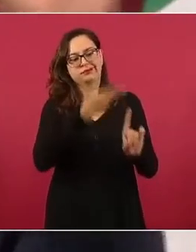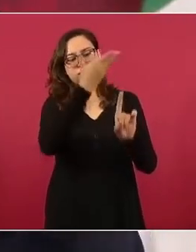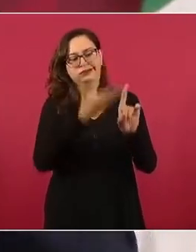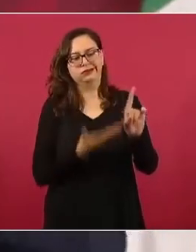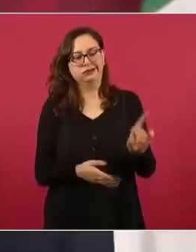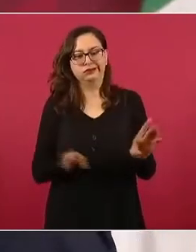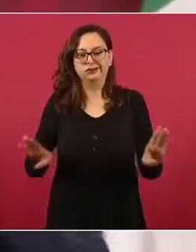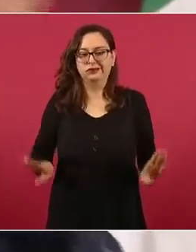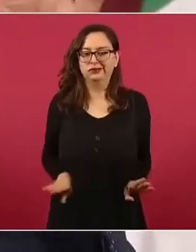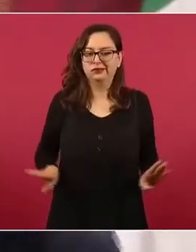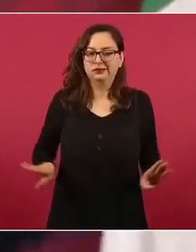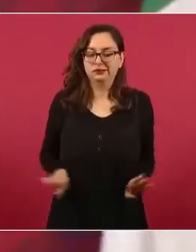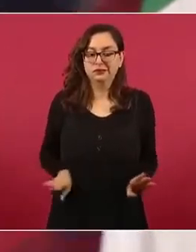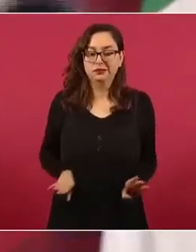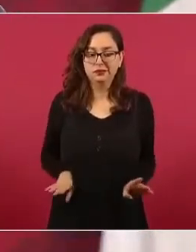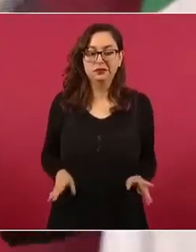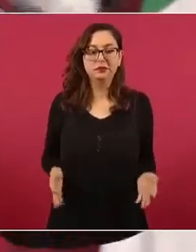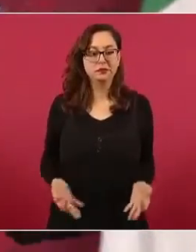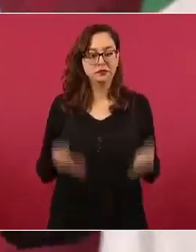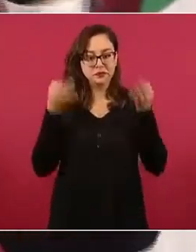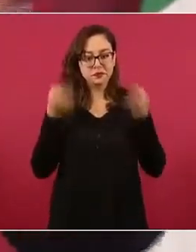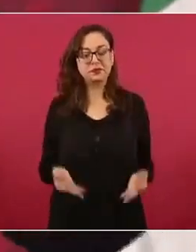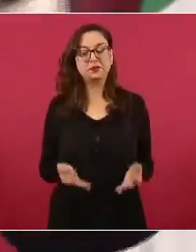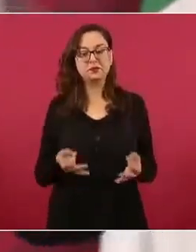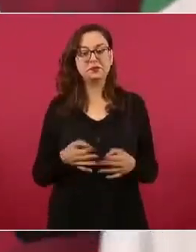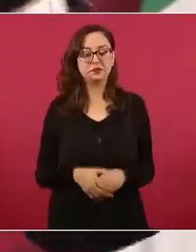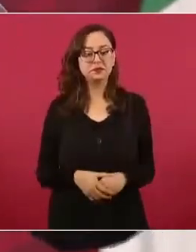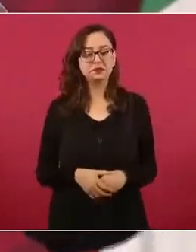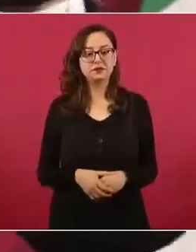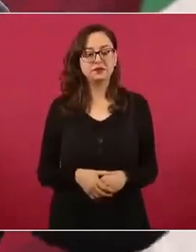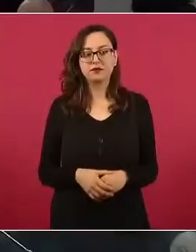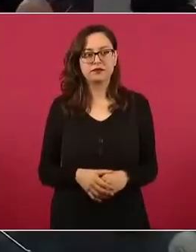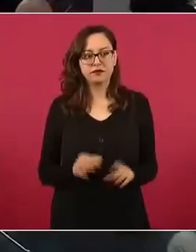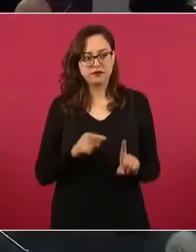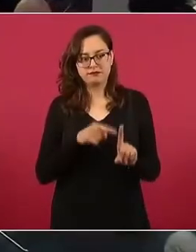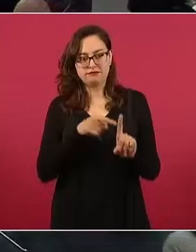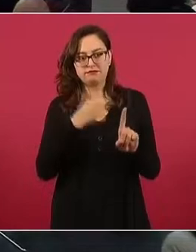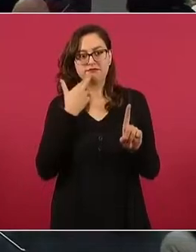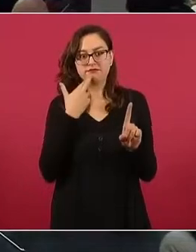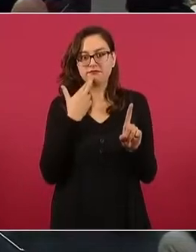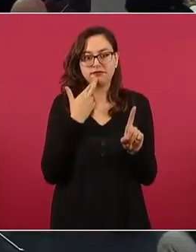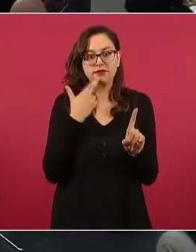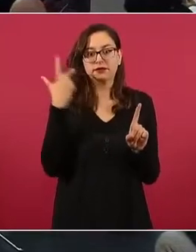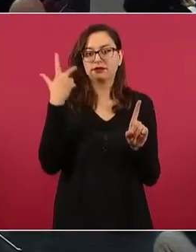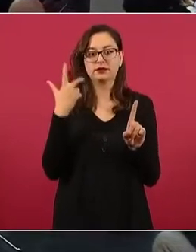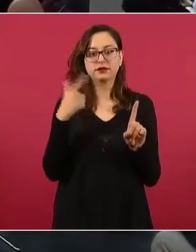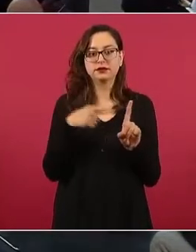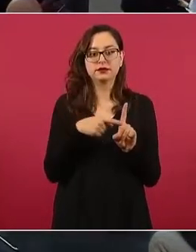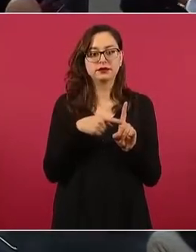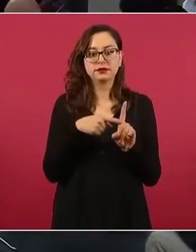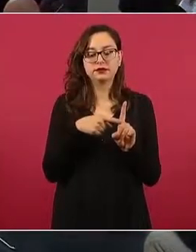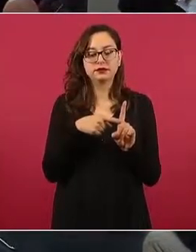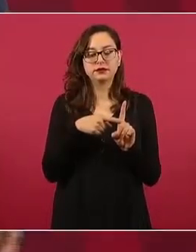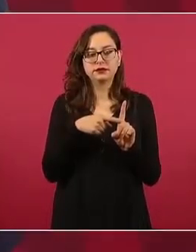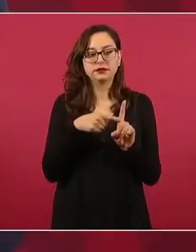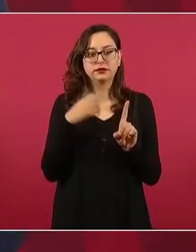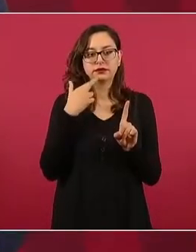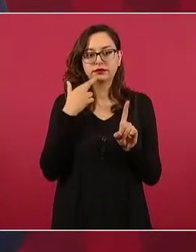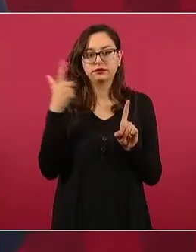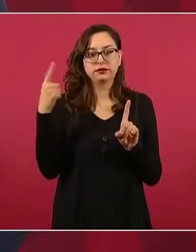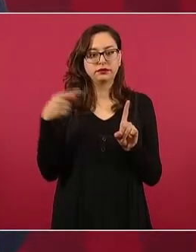Bueno, nada mejor, no se podía conseguir nada mejor.